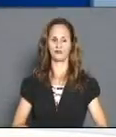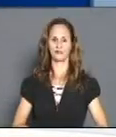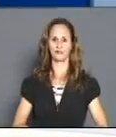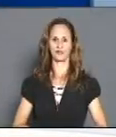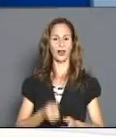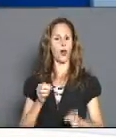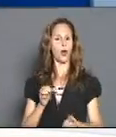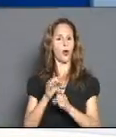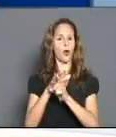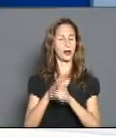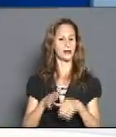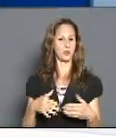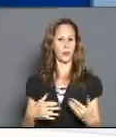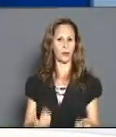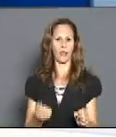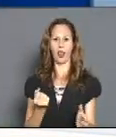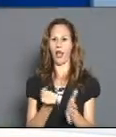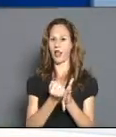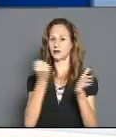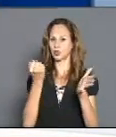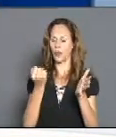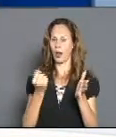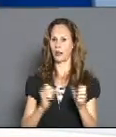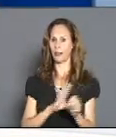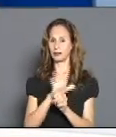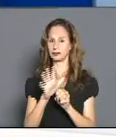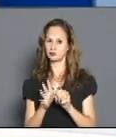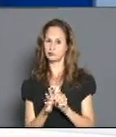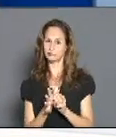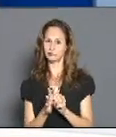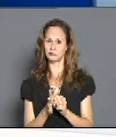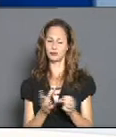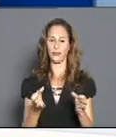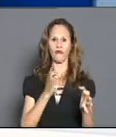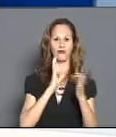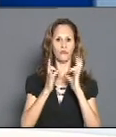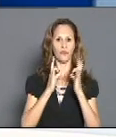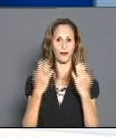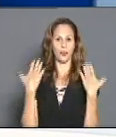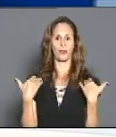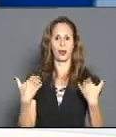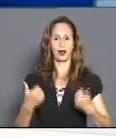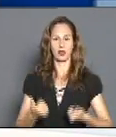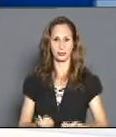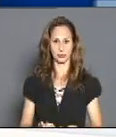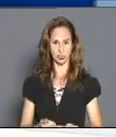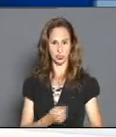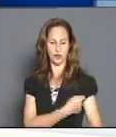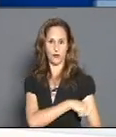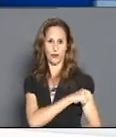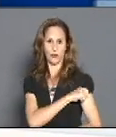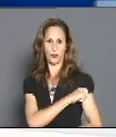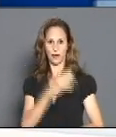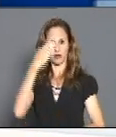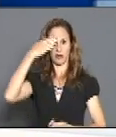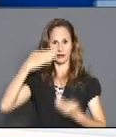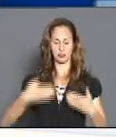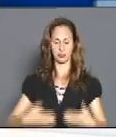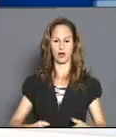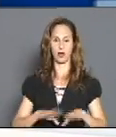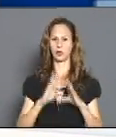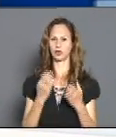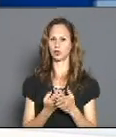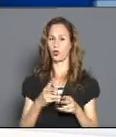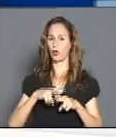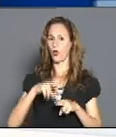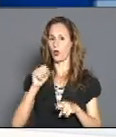Iniciamos con la actualidad que nos ofrece la página oficial en Facebook de la Dirección Provincial de Salud Pública, Laboratorio de Biología Molecular de la Ciudad Cubana de